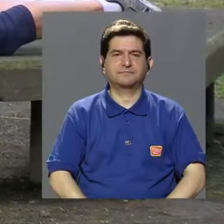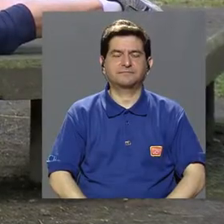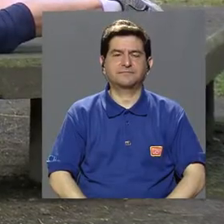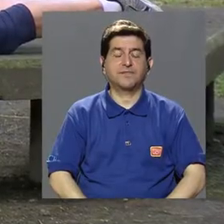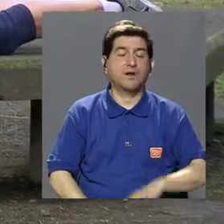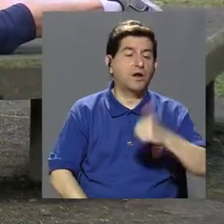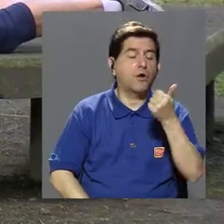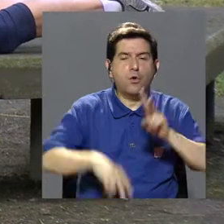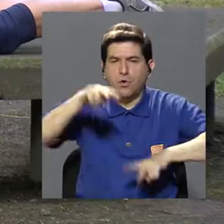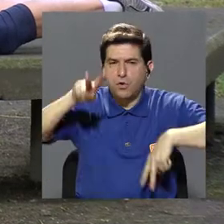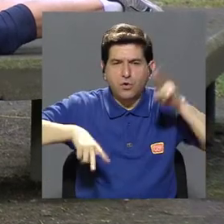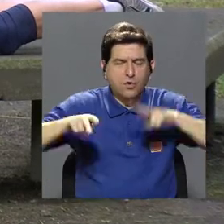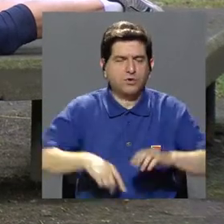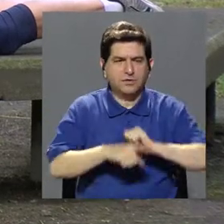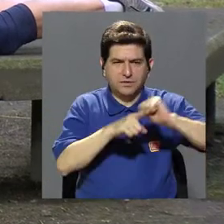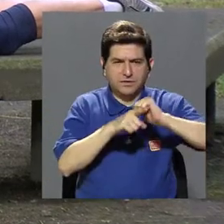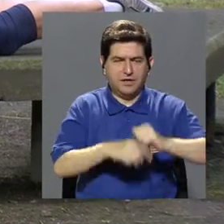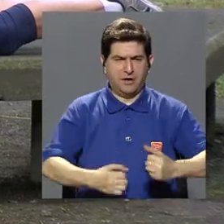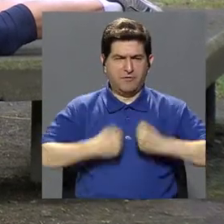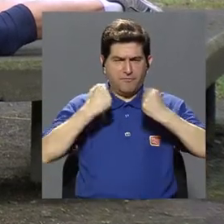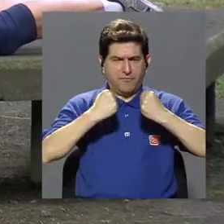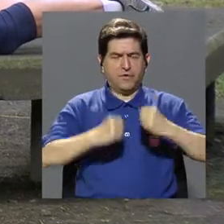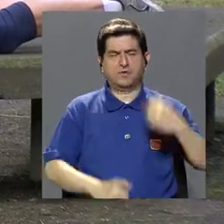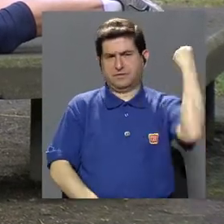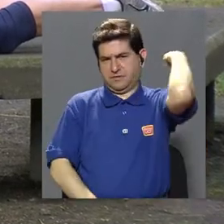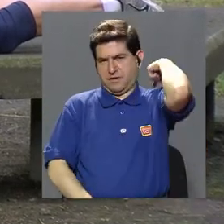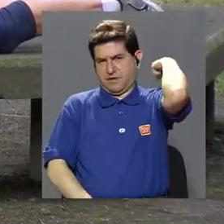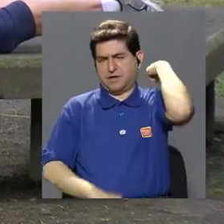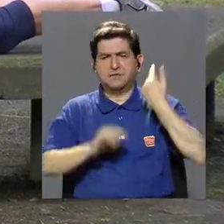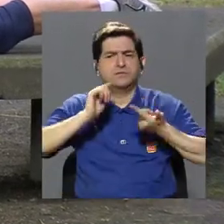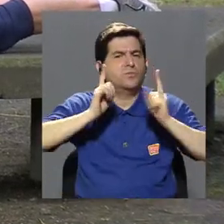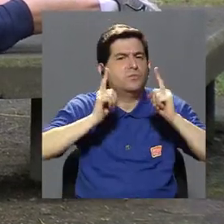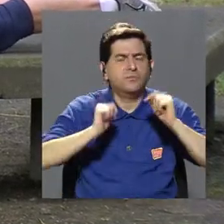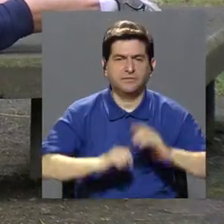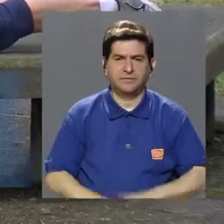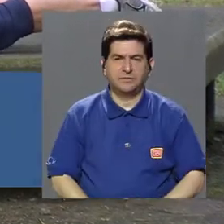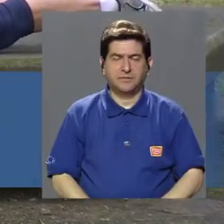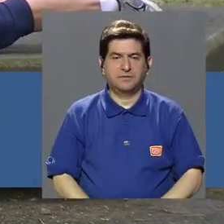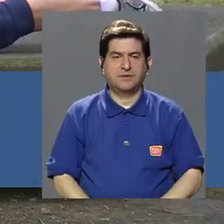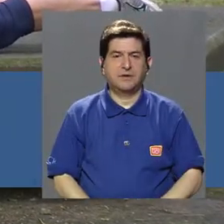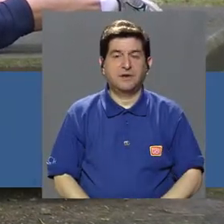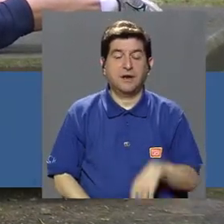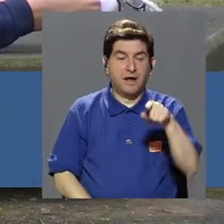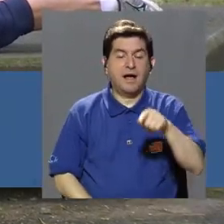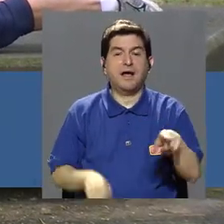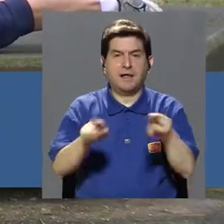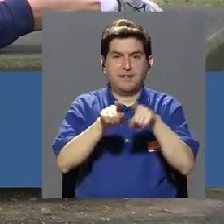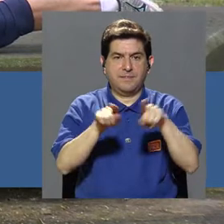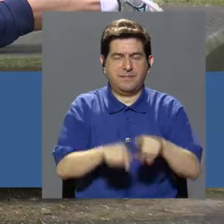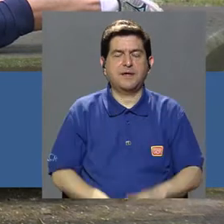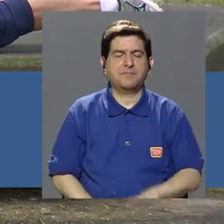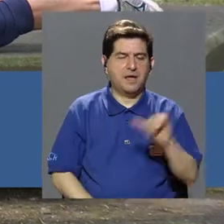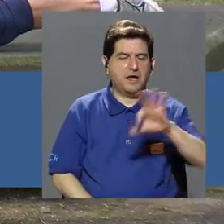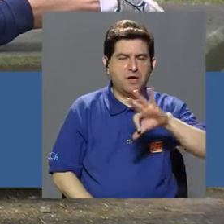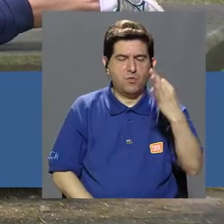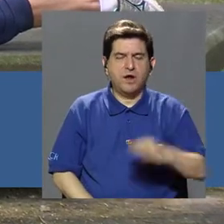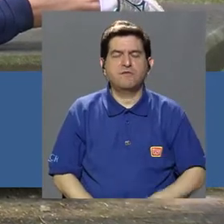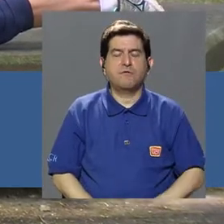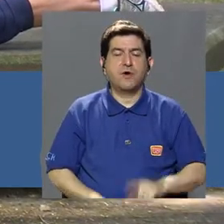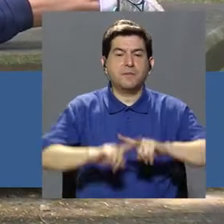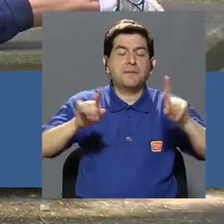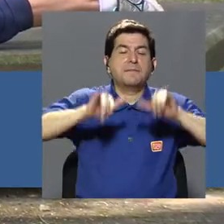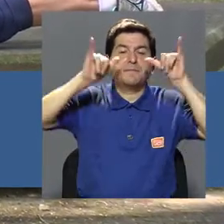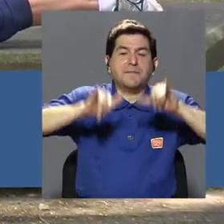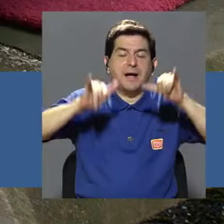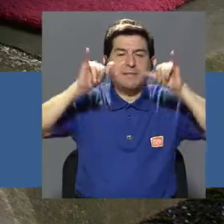Otra variante de ejercicio para fortalecer la zona lumbar es realizar una extensión de la columna de la misma manera